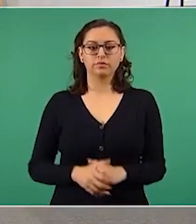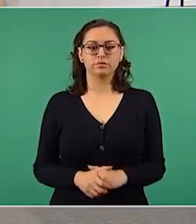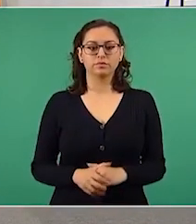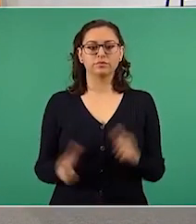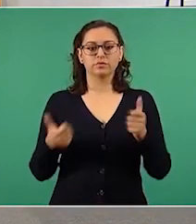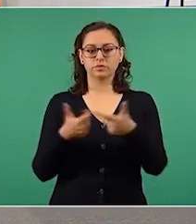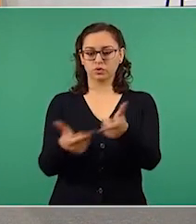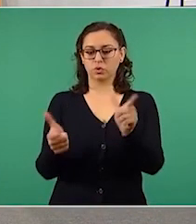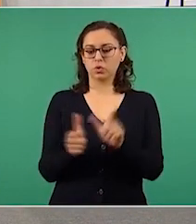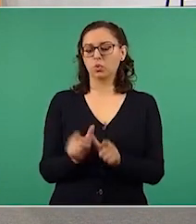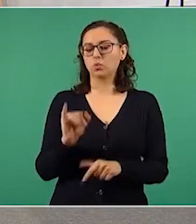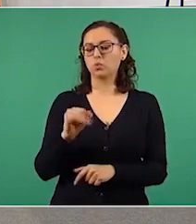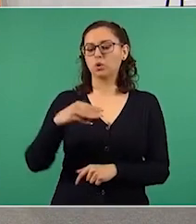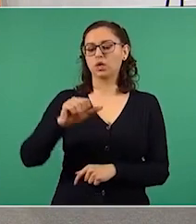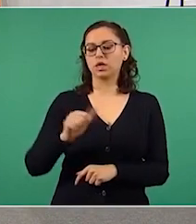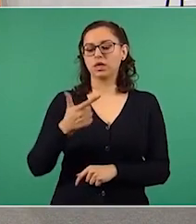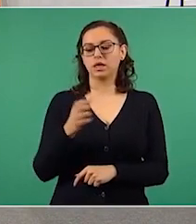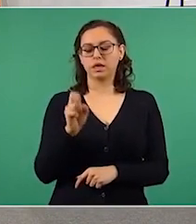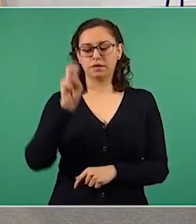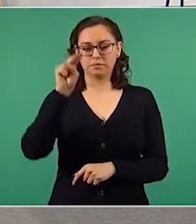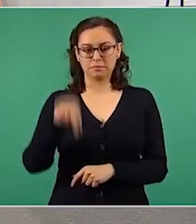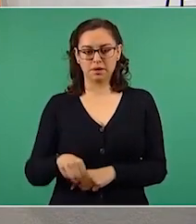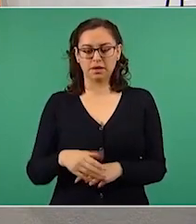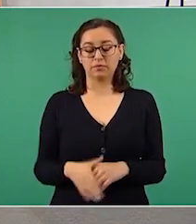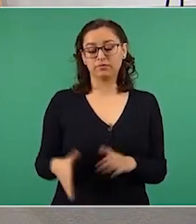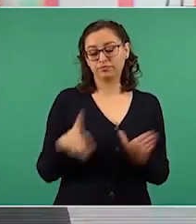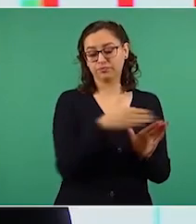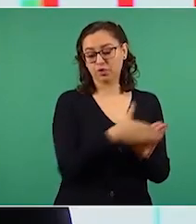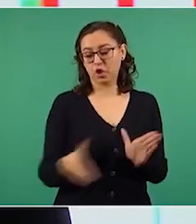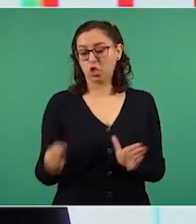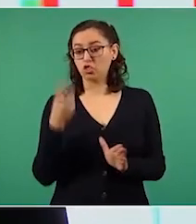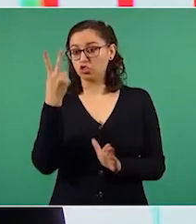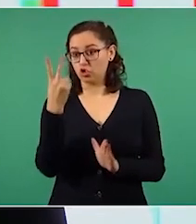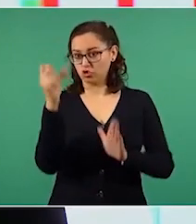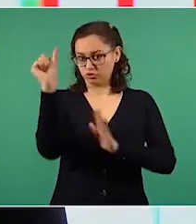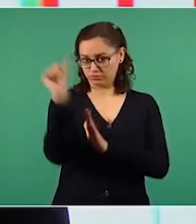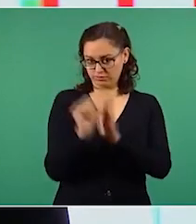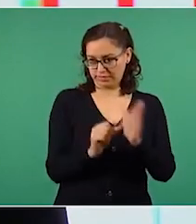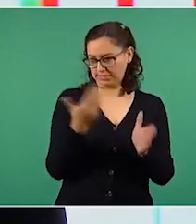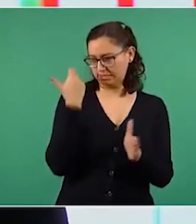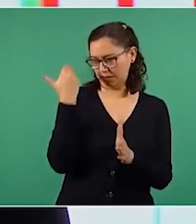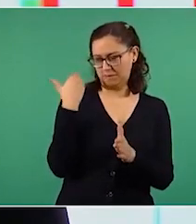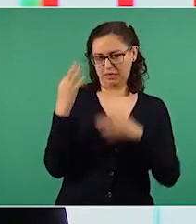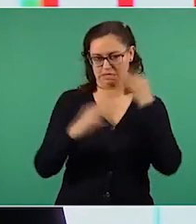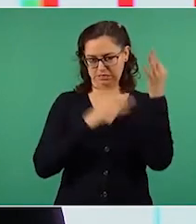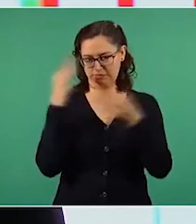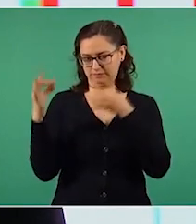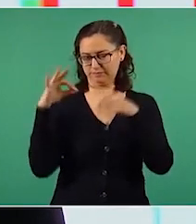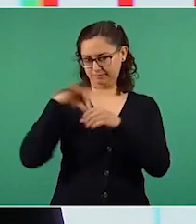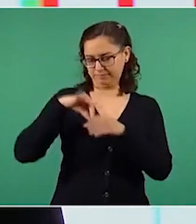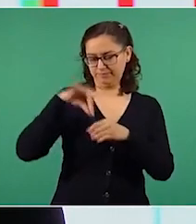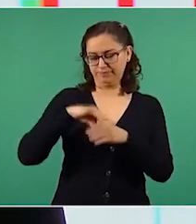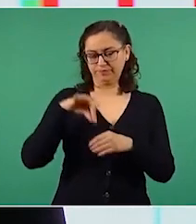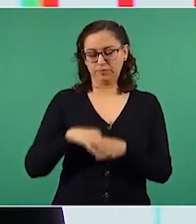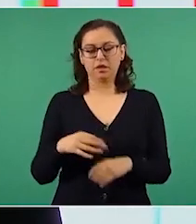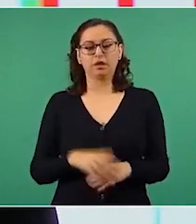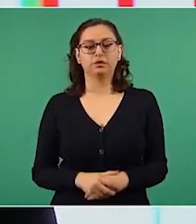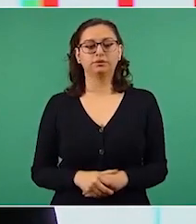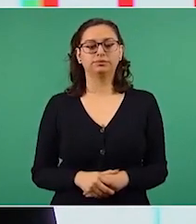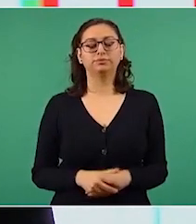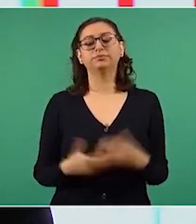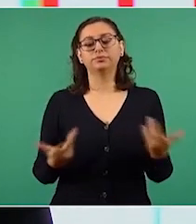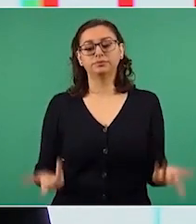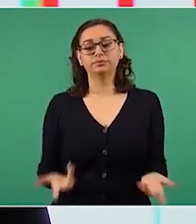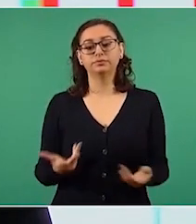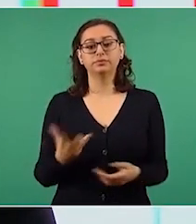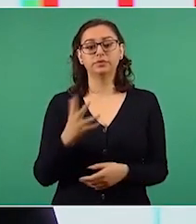Grupo Imagen, en la cobertura de dos meses de jornada electoral, Grupo Imagen tuvo 552 menciones